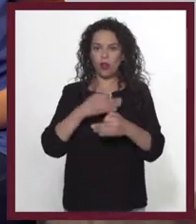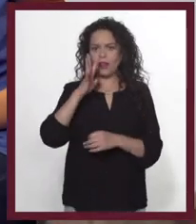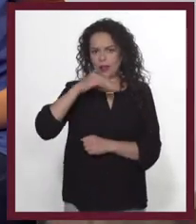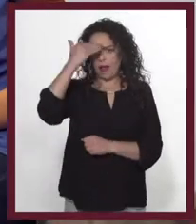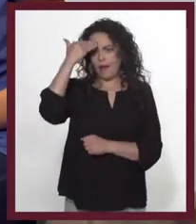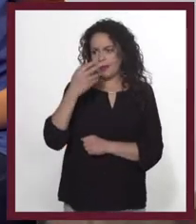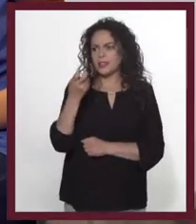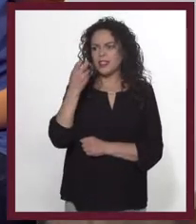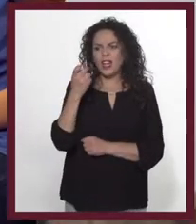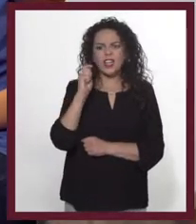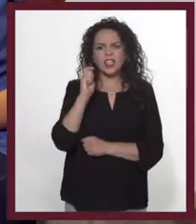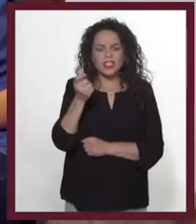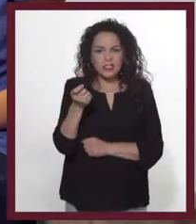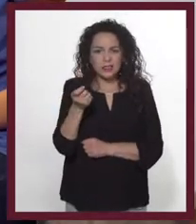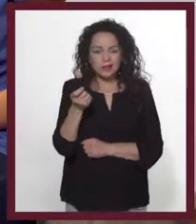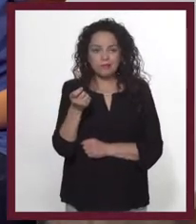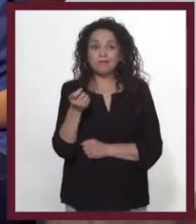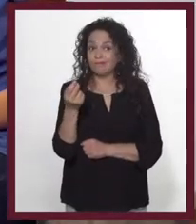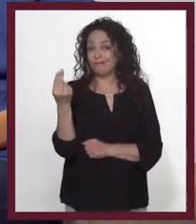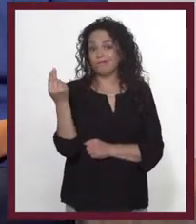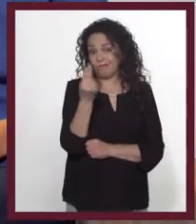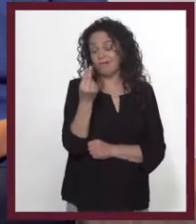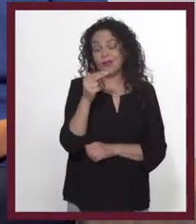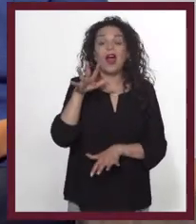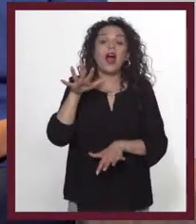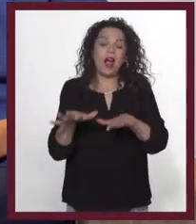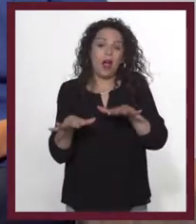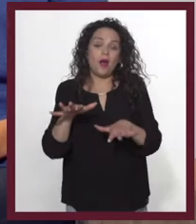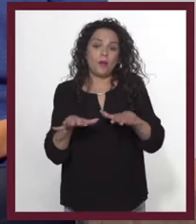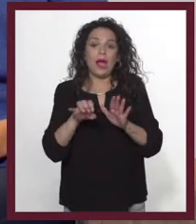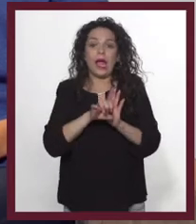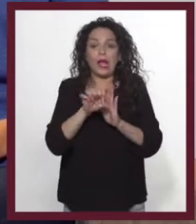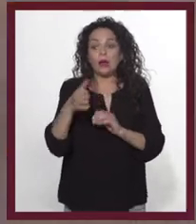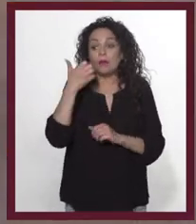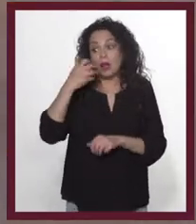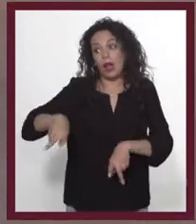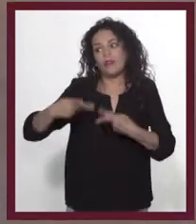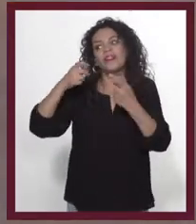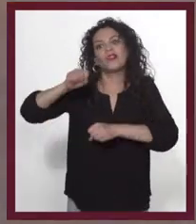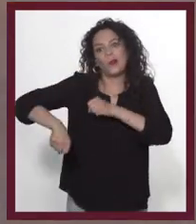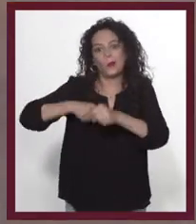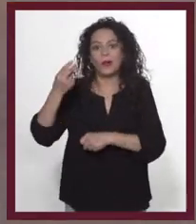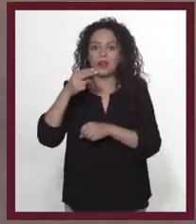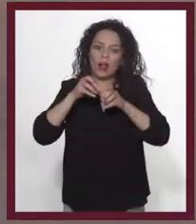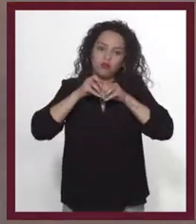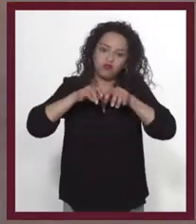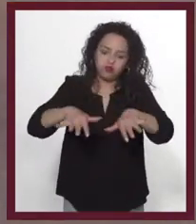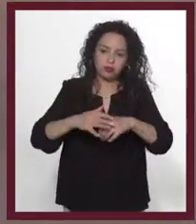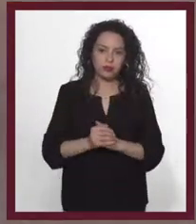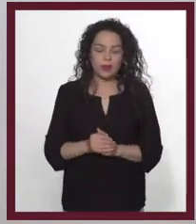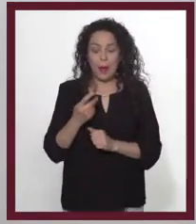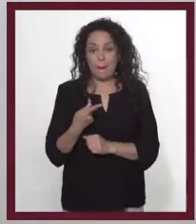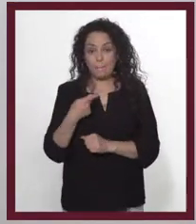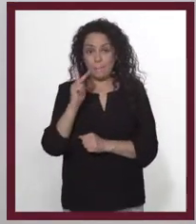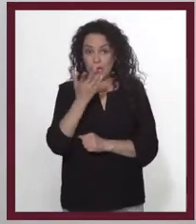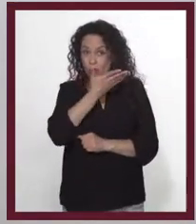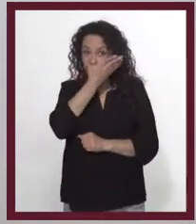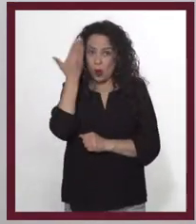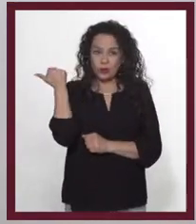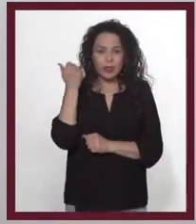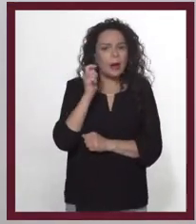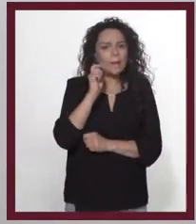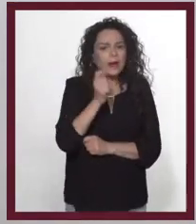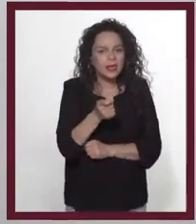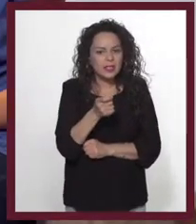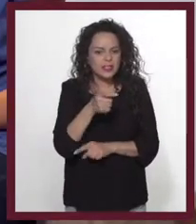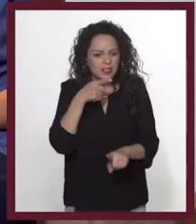Claro que todos sabemos que la publicidad es una de esas cosas a veces necesarias. Como cuando queremos vender una bici, por ejemplo. Pero tal vez